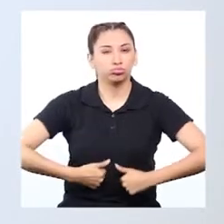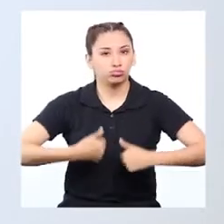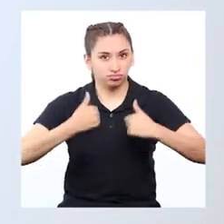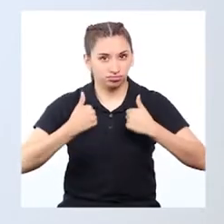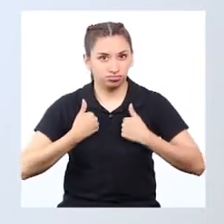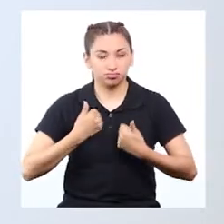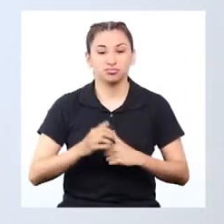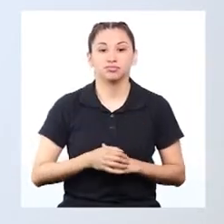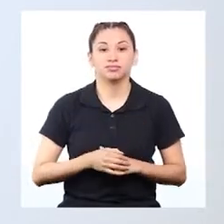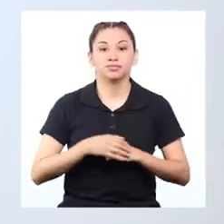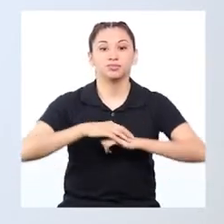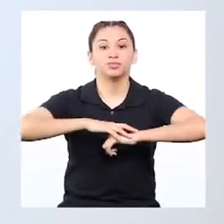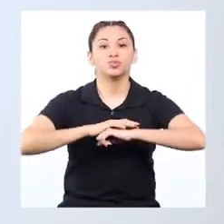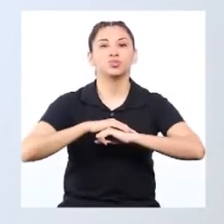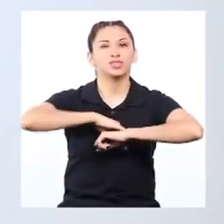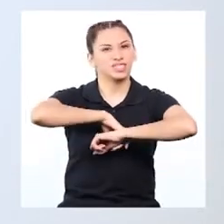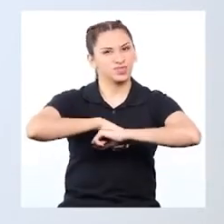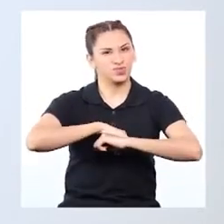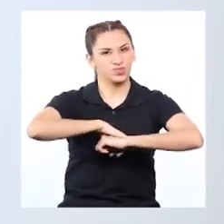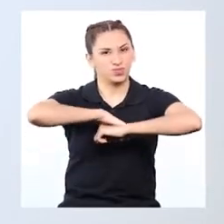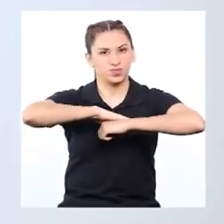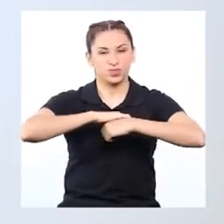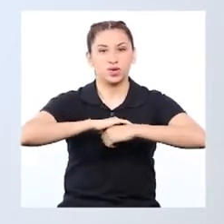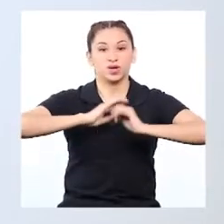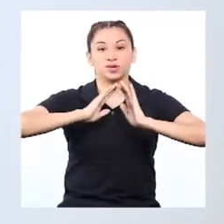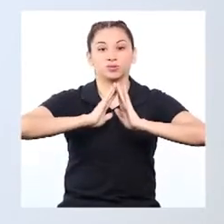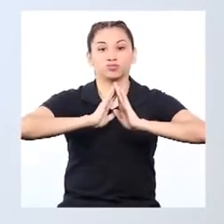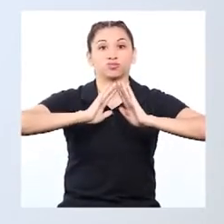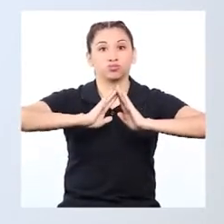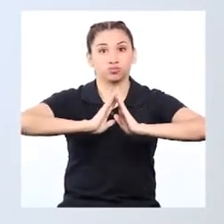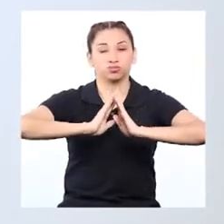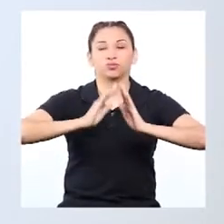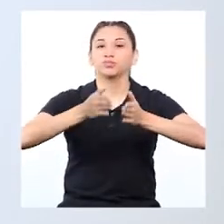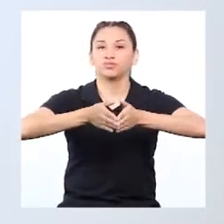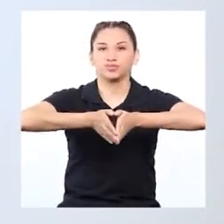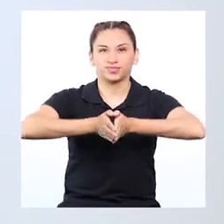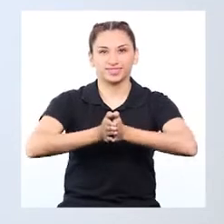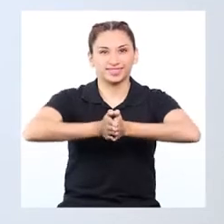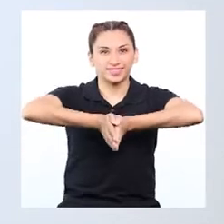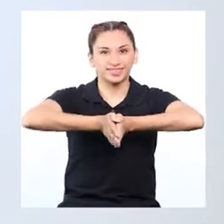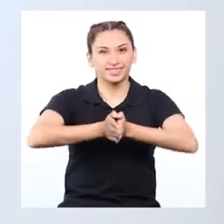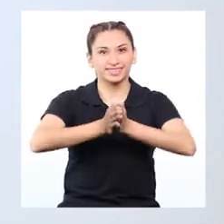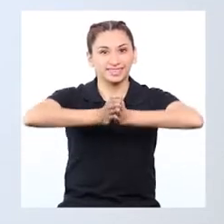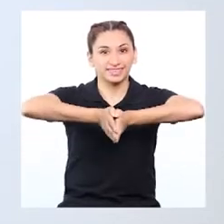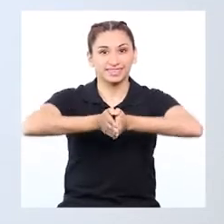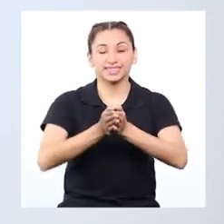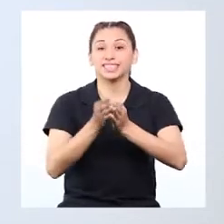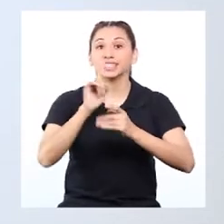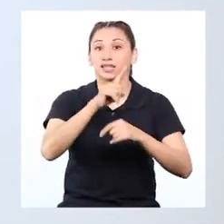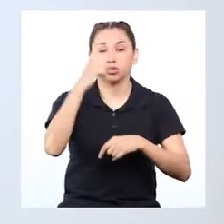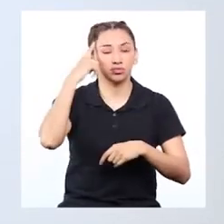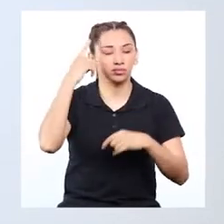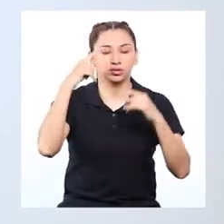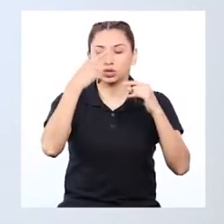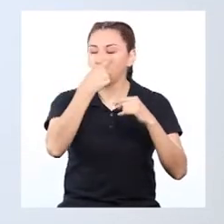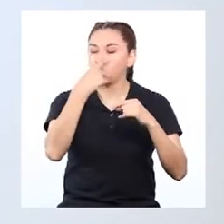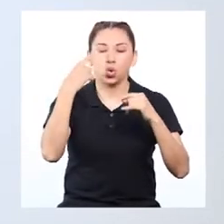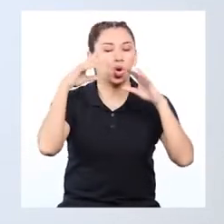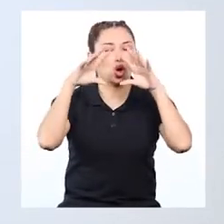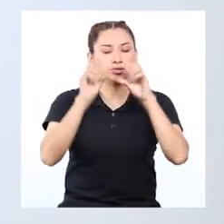Seguimos moviendo en las piernas y cerramos los ojos, imaginando en todo lo que queremos lograr.